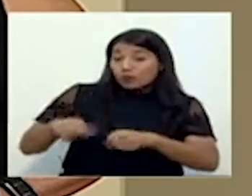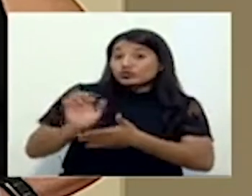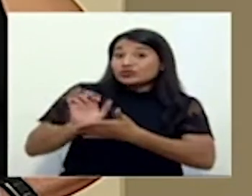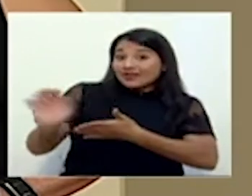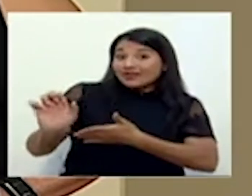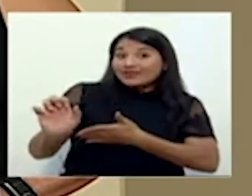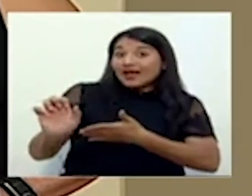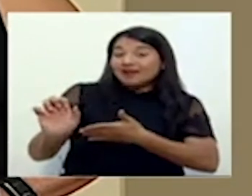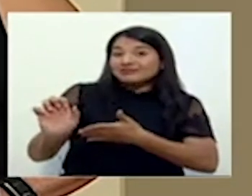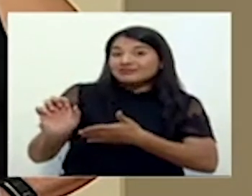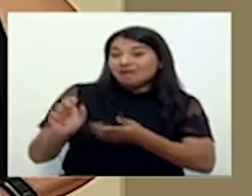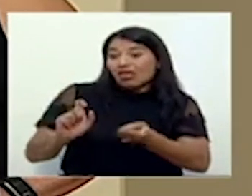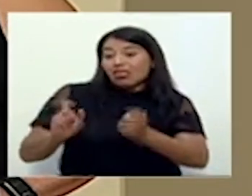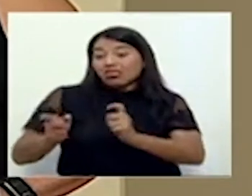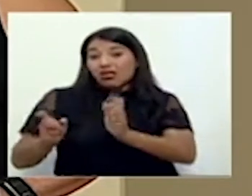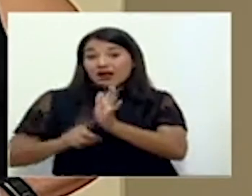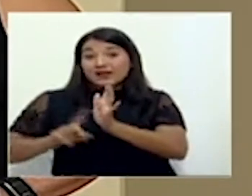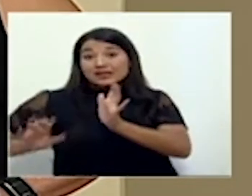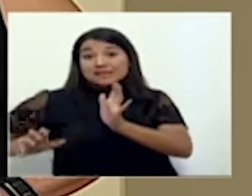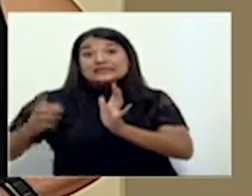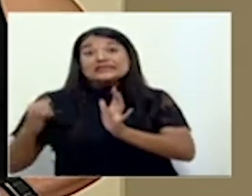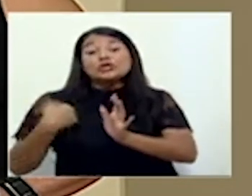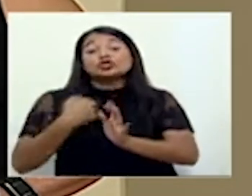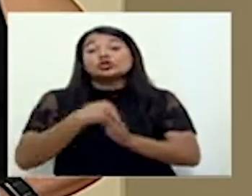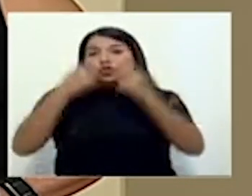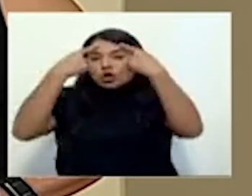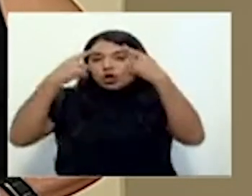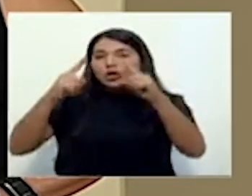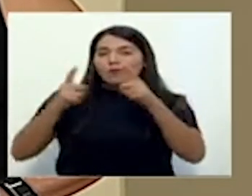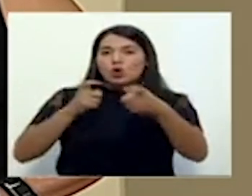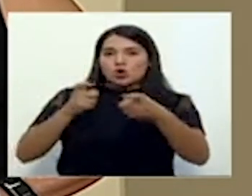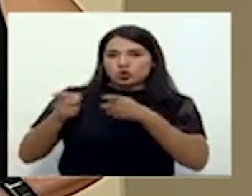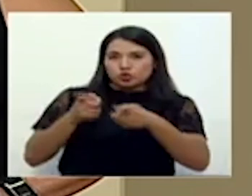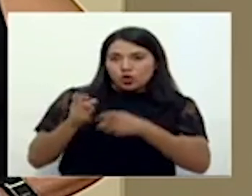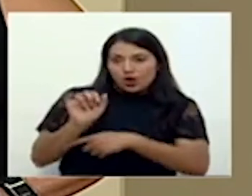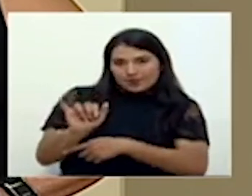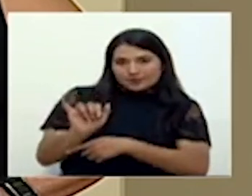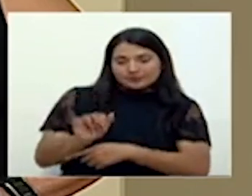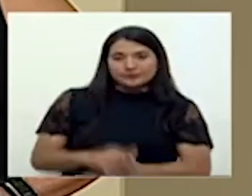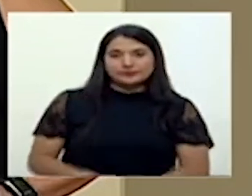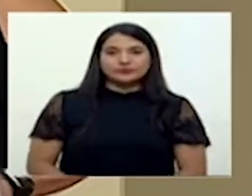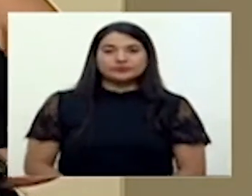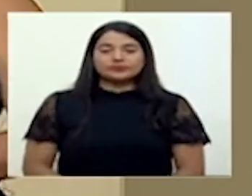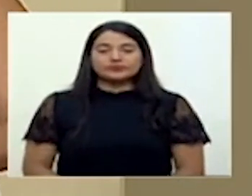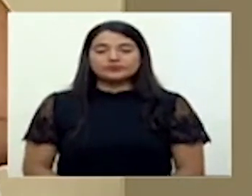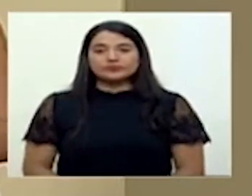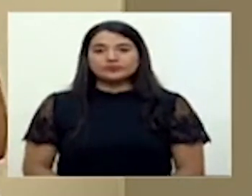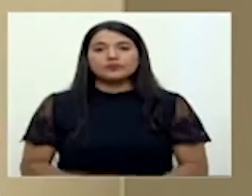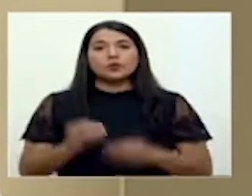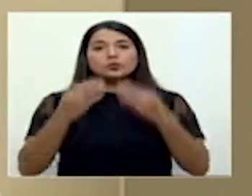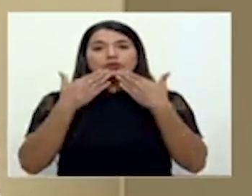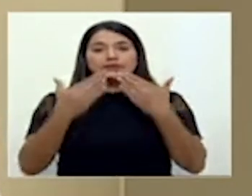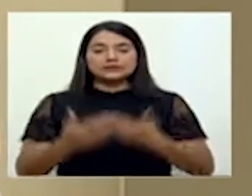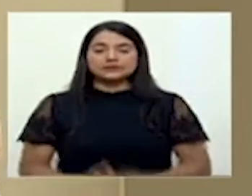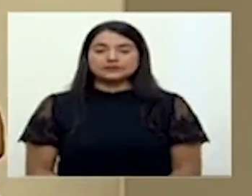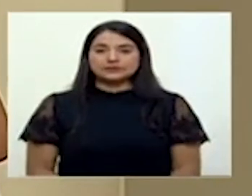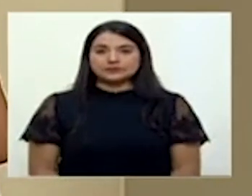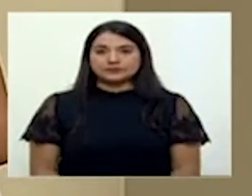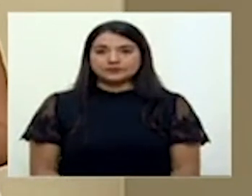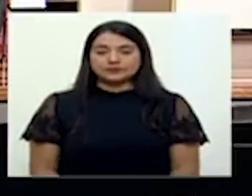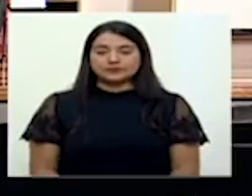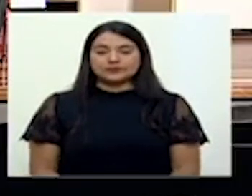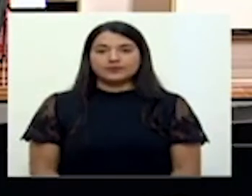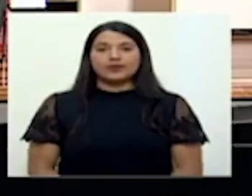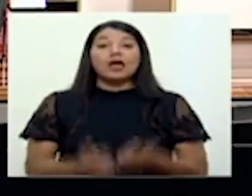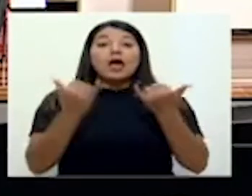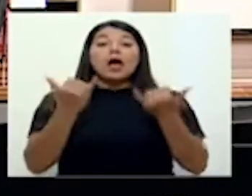y logramos controlar esas cadenas de contagio. Muchas gracias. Vamos